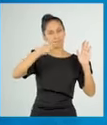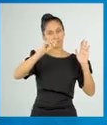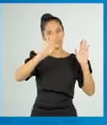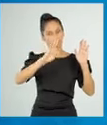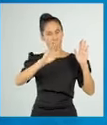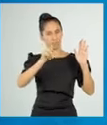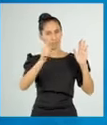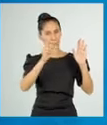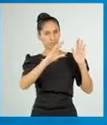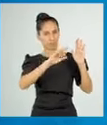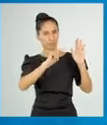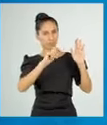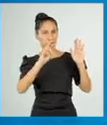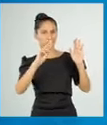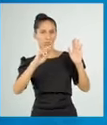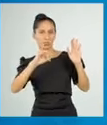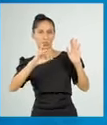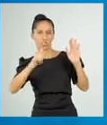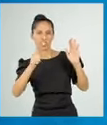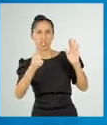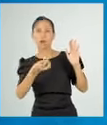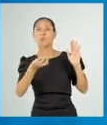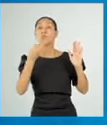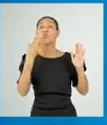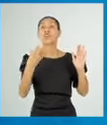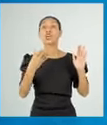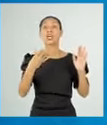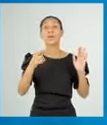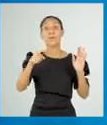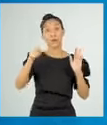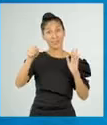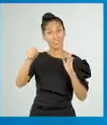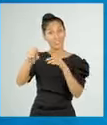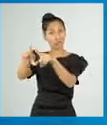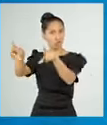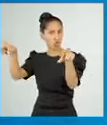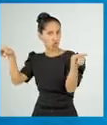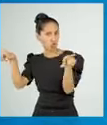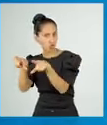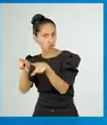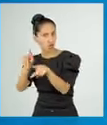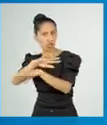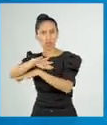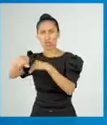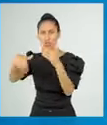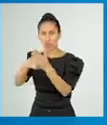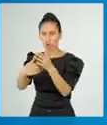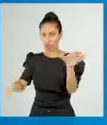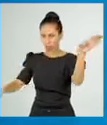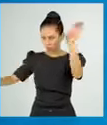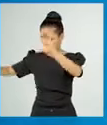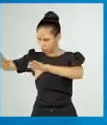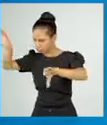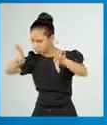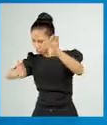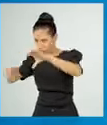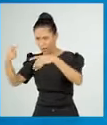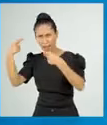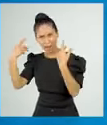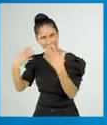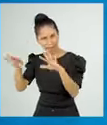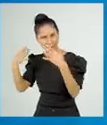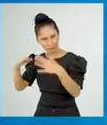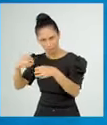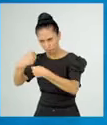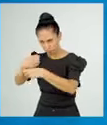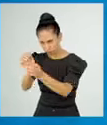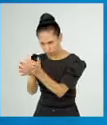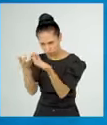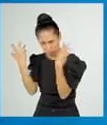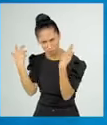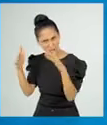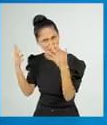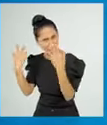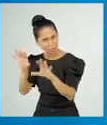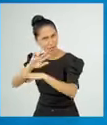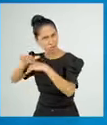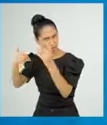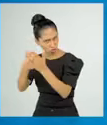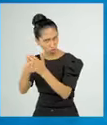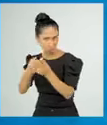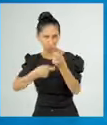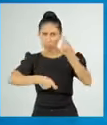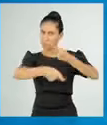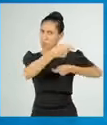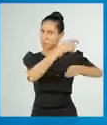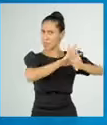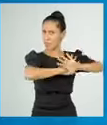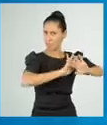factoría. Porque una factoría es un lugar donde almacena, guarda y vende productos ya elaborados, no donde